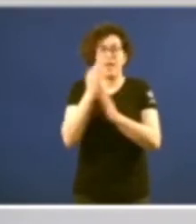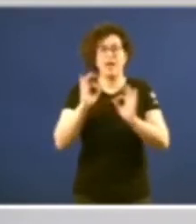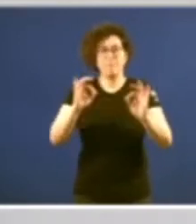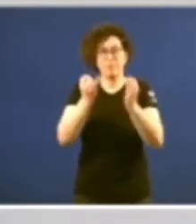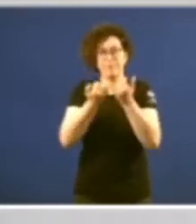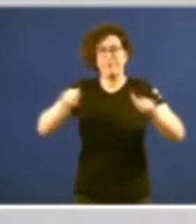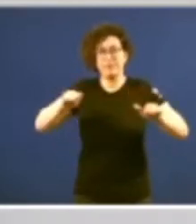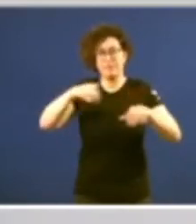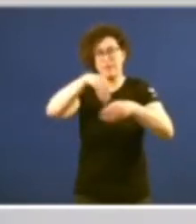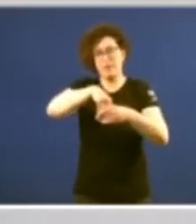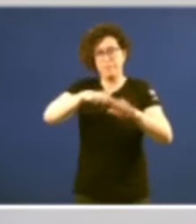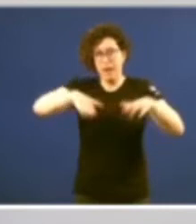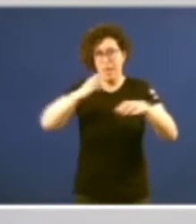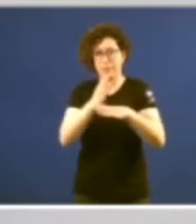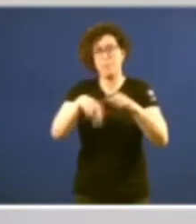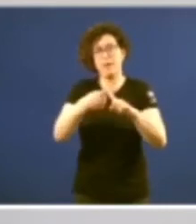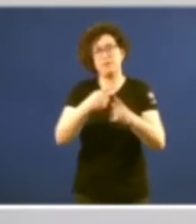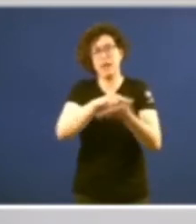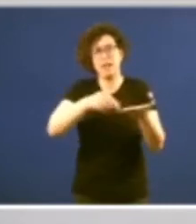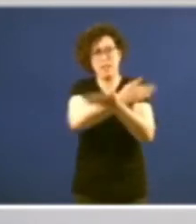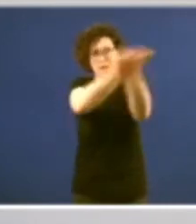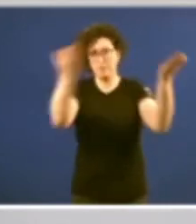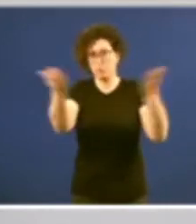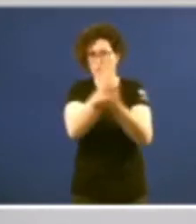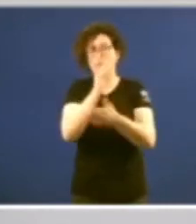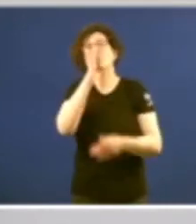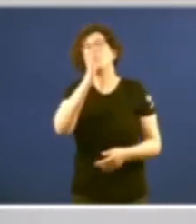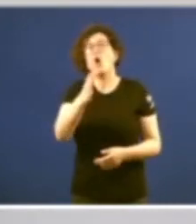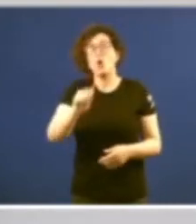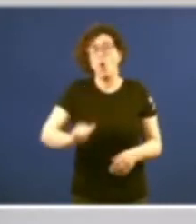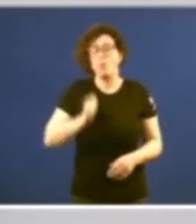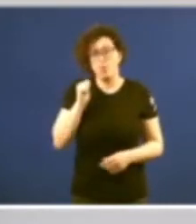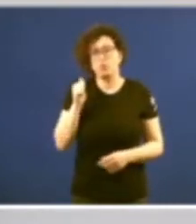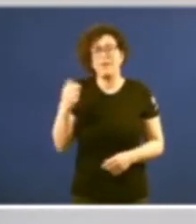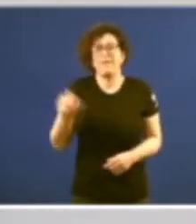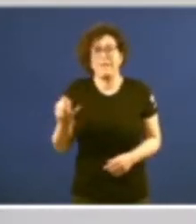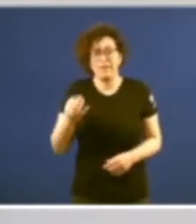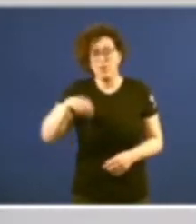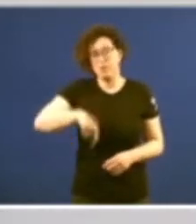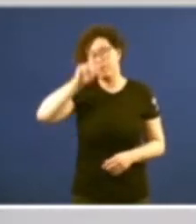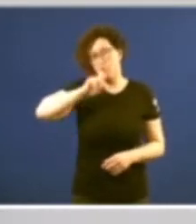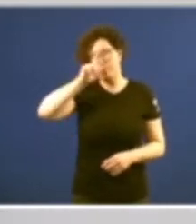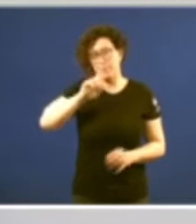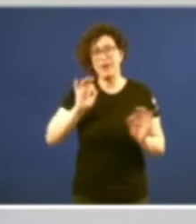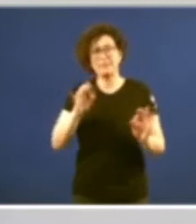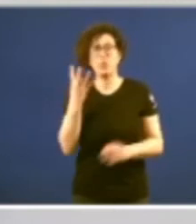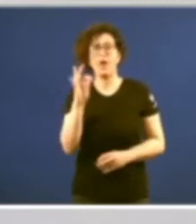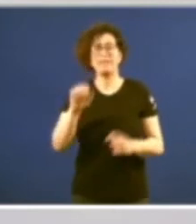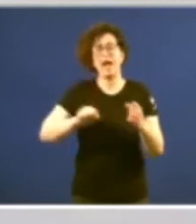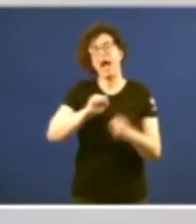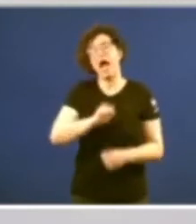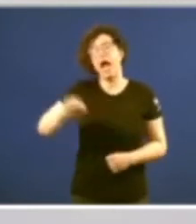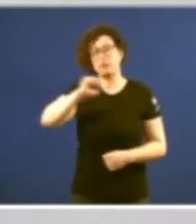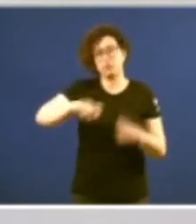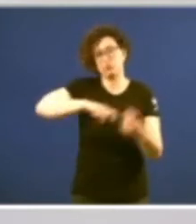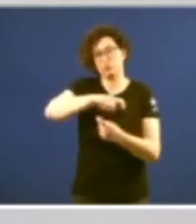Parlamento e para Galicia enteira, por termos a oportunidade de conmemorar os 40 anos transcorridos